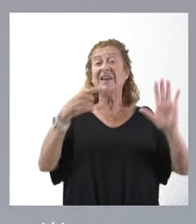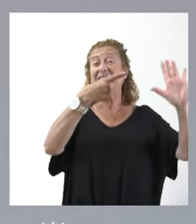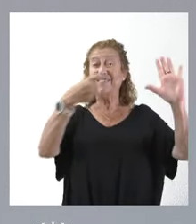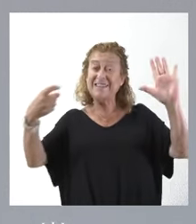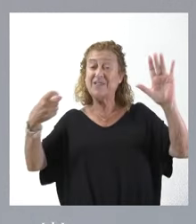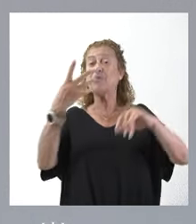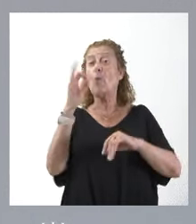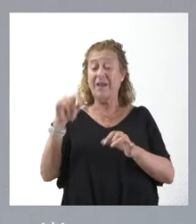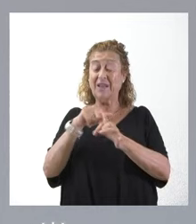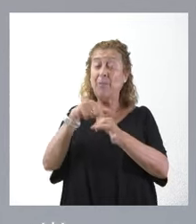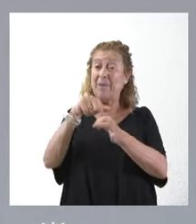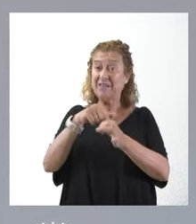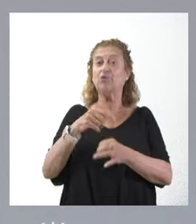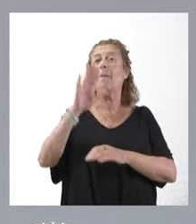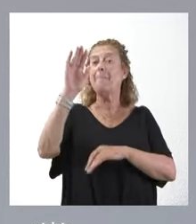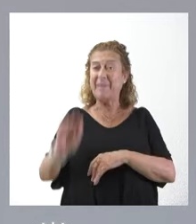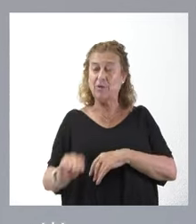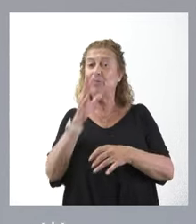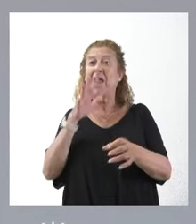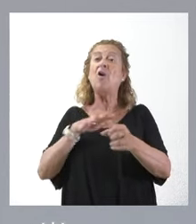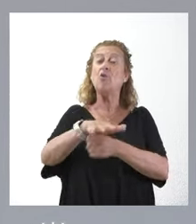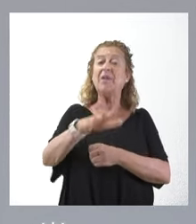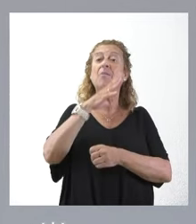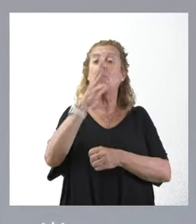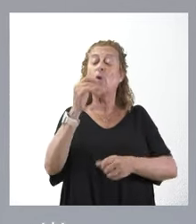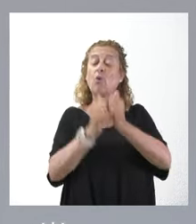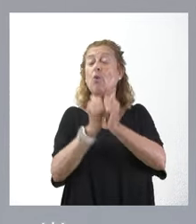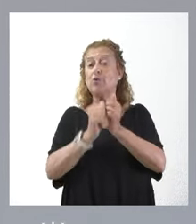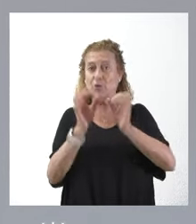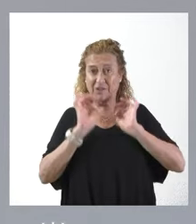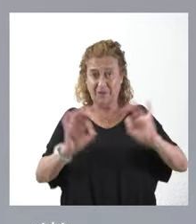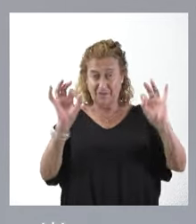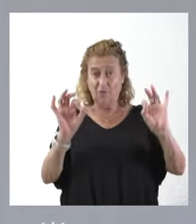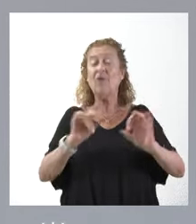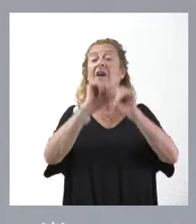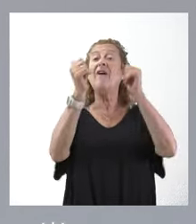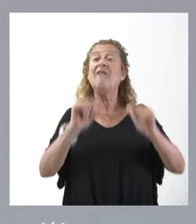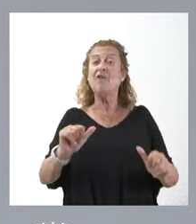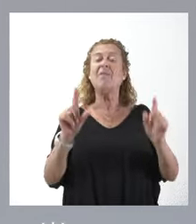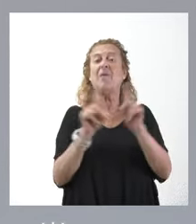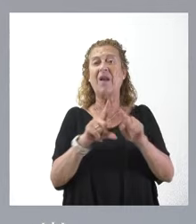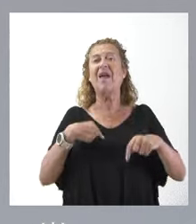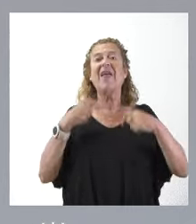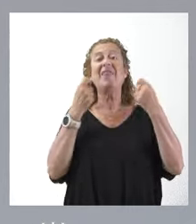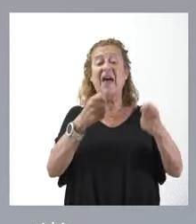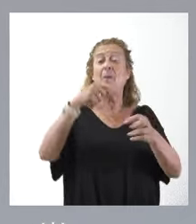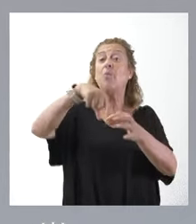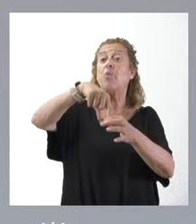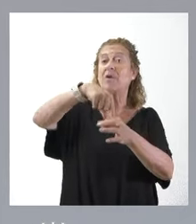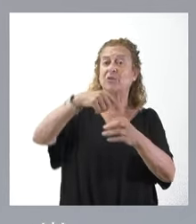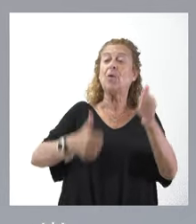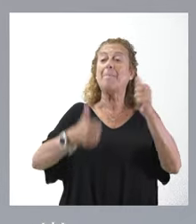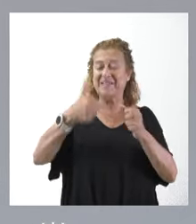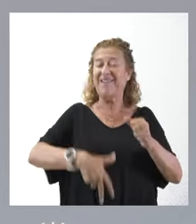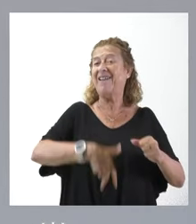puestos menos a cubrir por concurso específico, de forma a adjudicar esos puestos de manera más